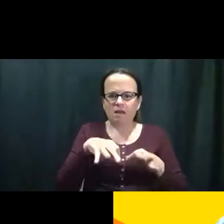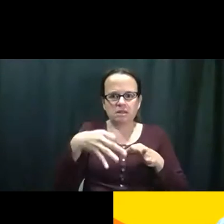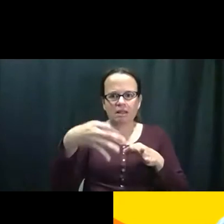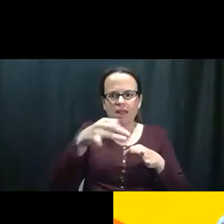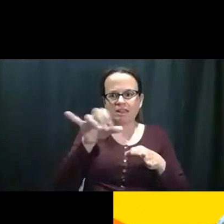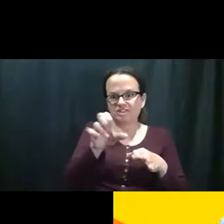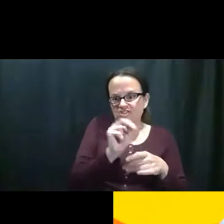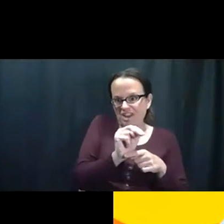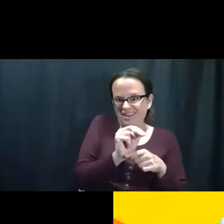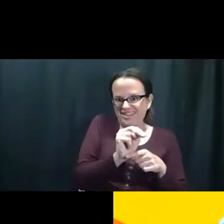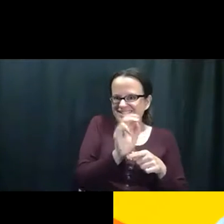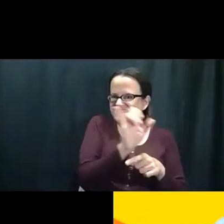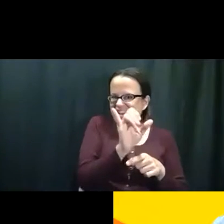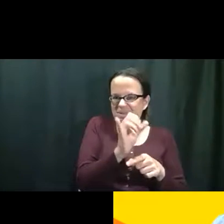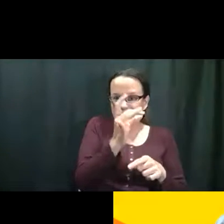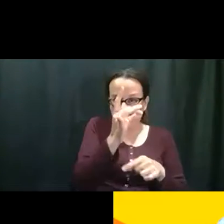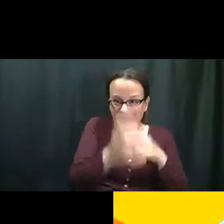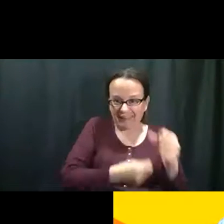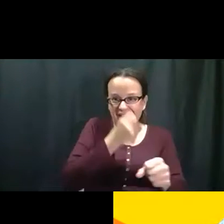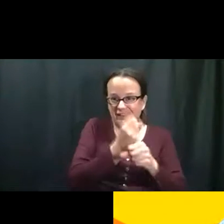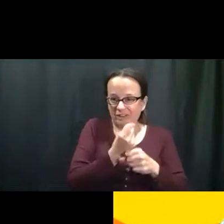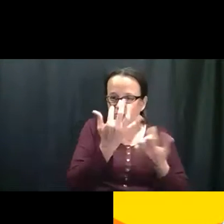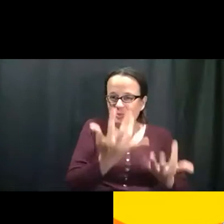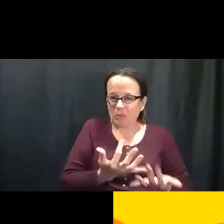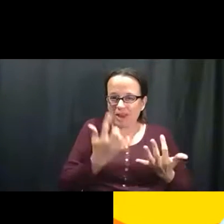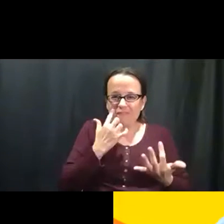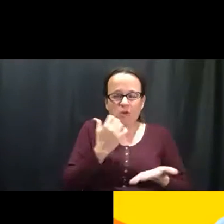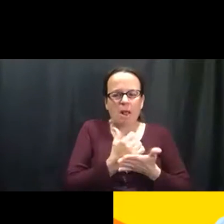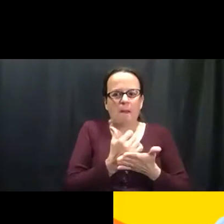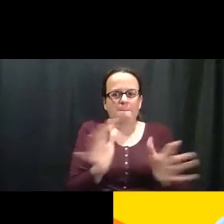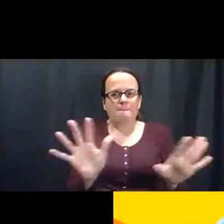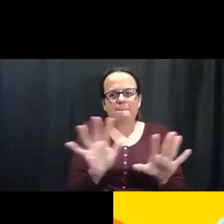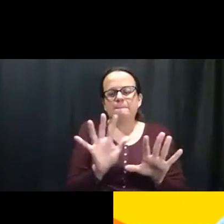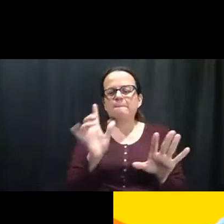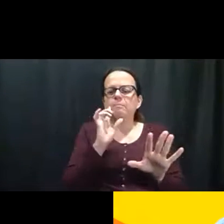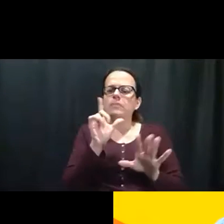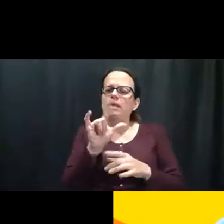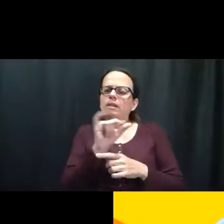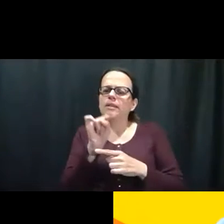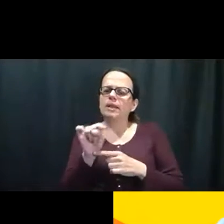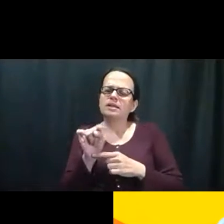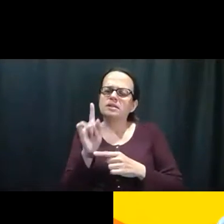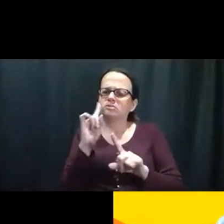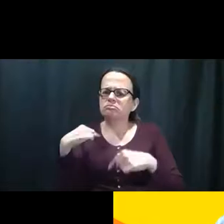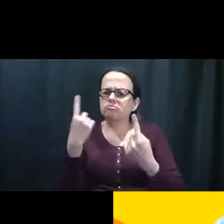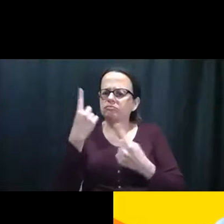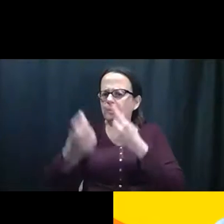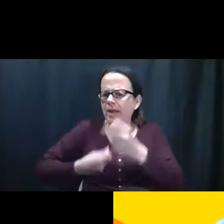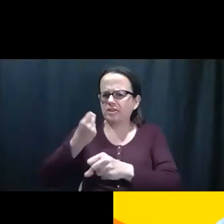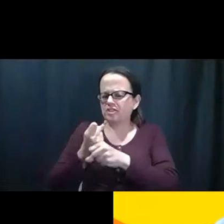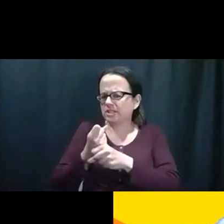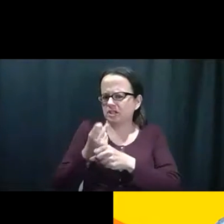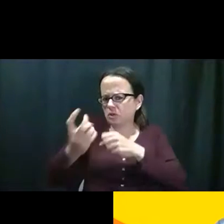esperar y tener atraso. Y, y, y Jason, que tomó ocho años de, de, de conseguir ayuda.